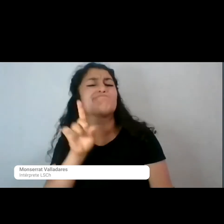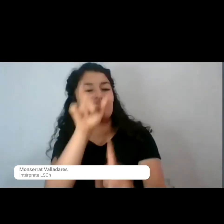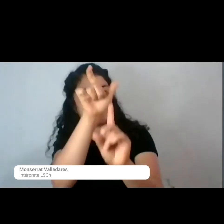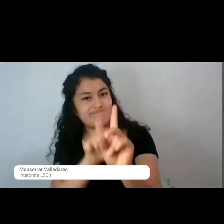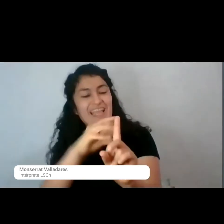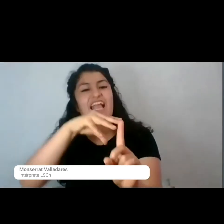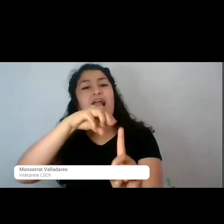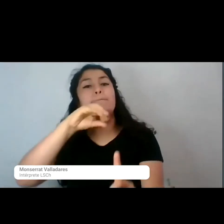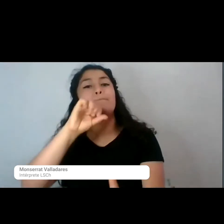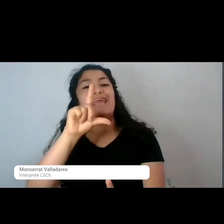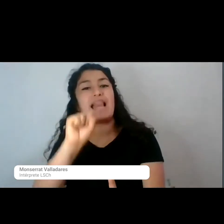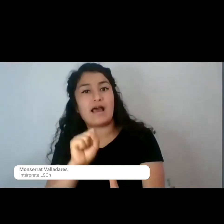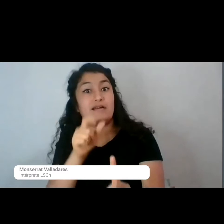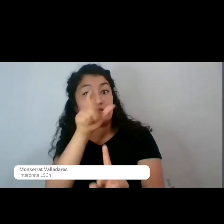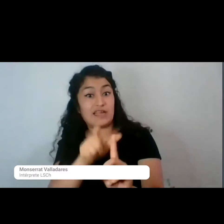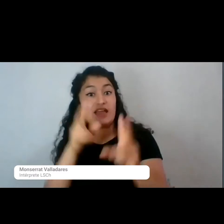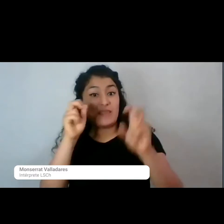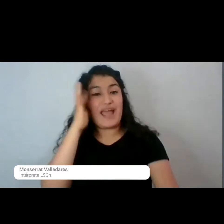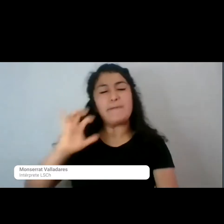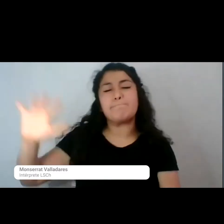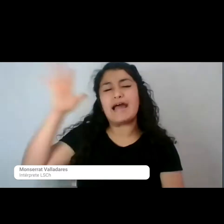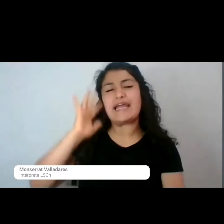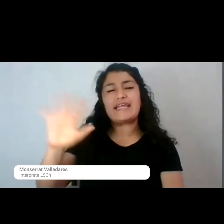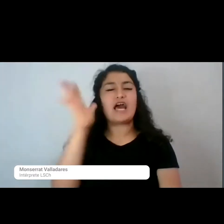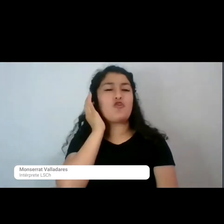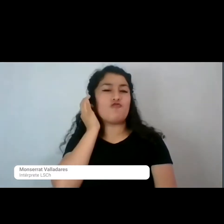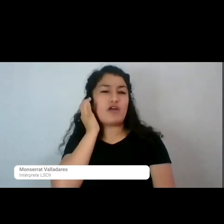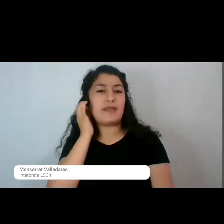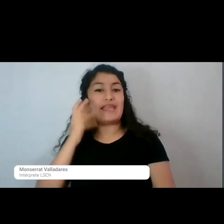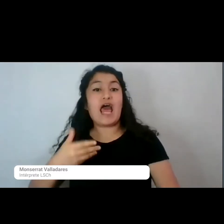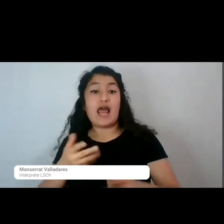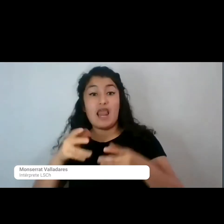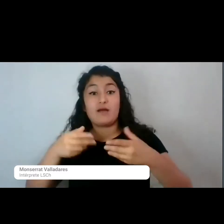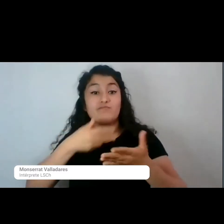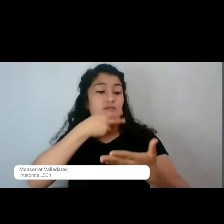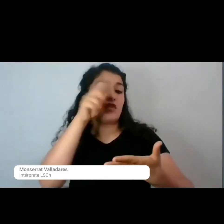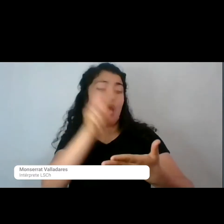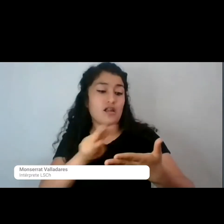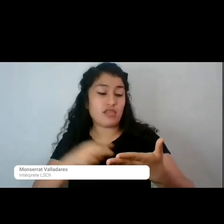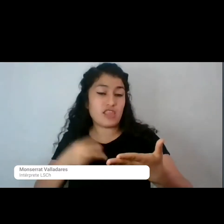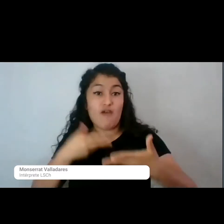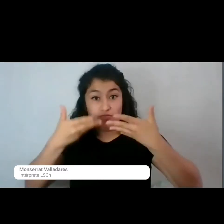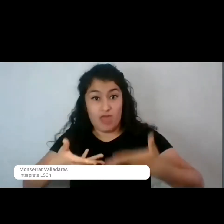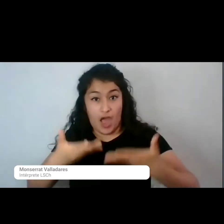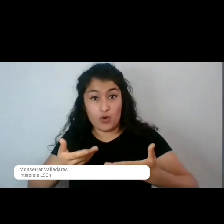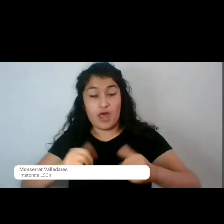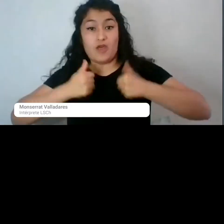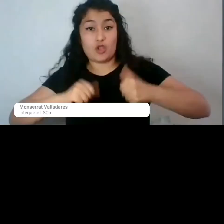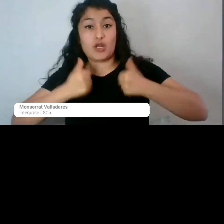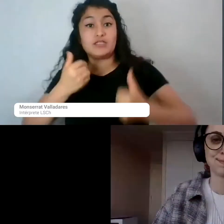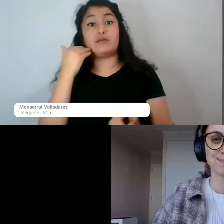Valenzuela, Imaginarios femeninos en la narrativa contemporánea para adolescentes y jóvenes. Camila es